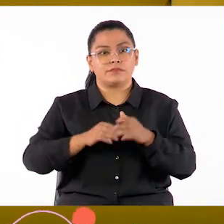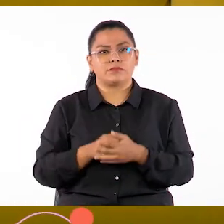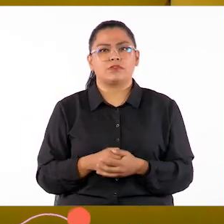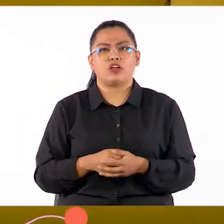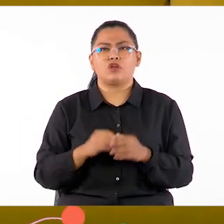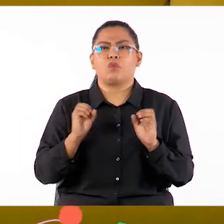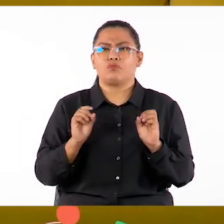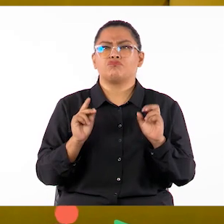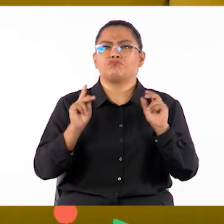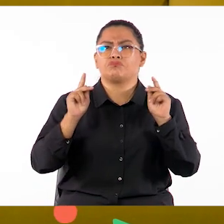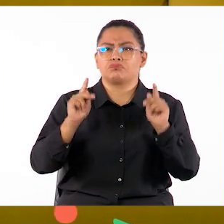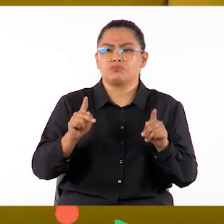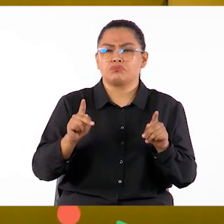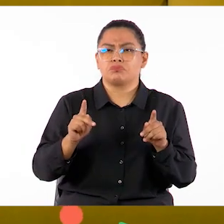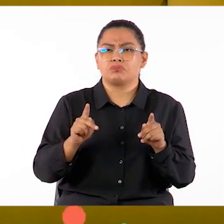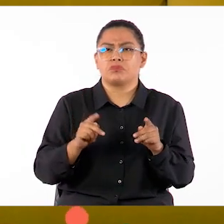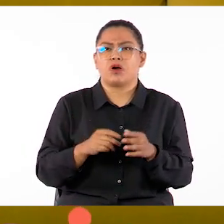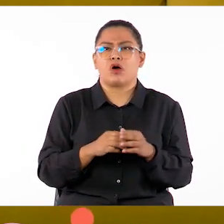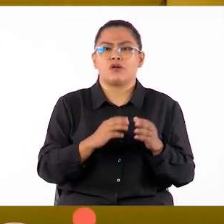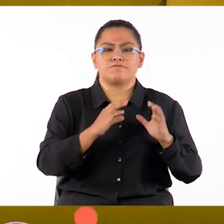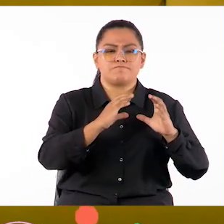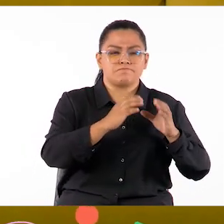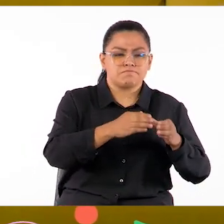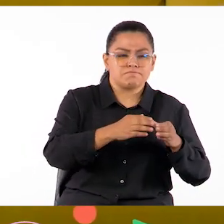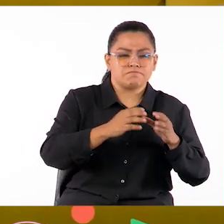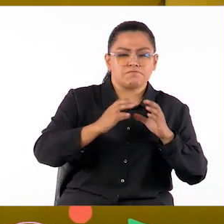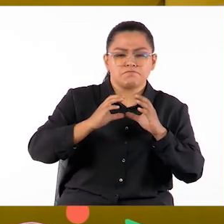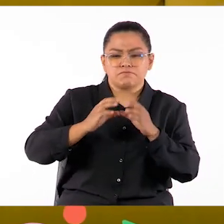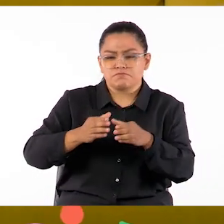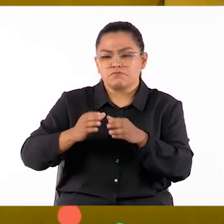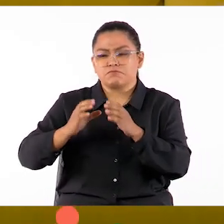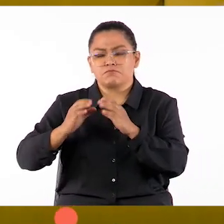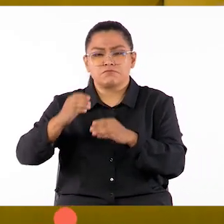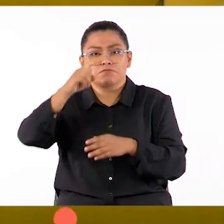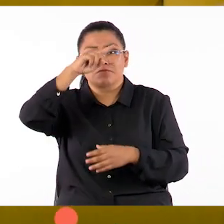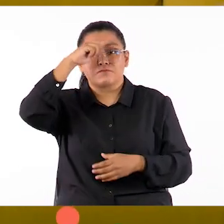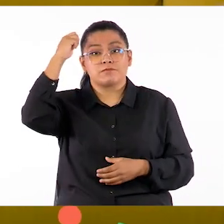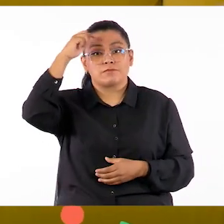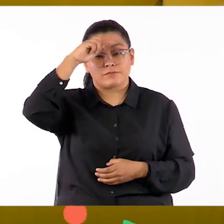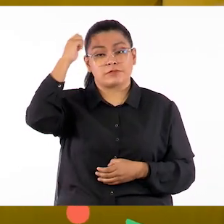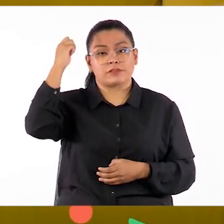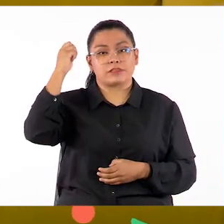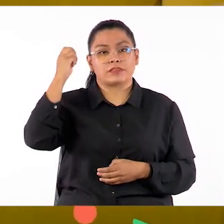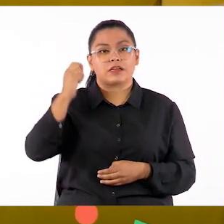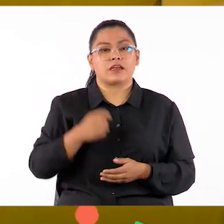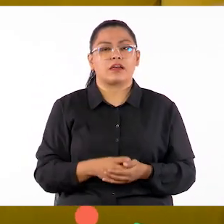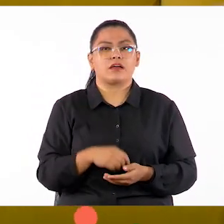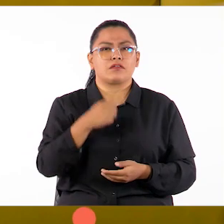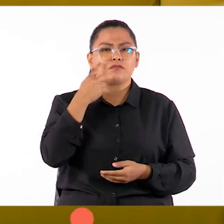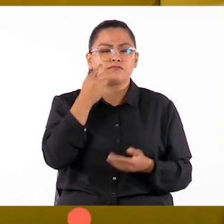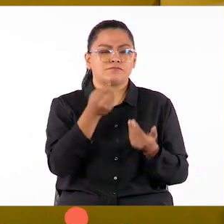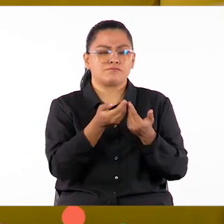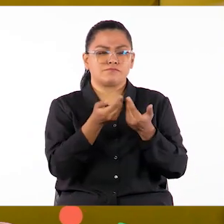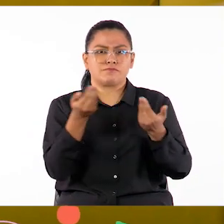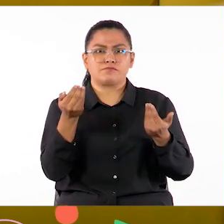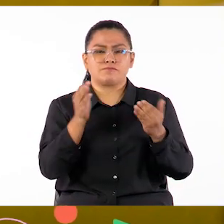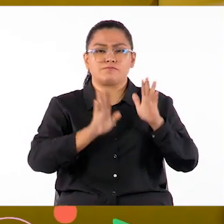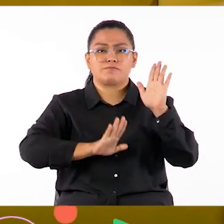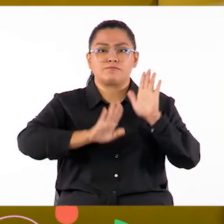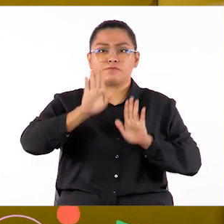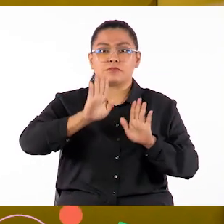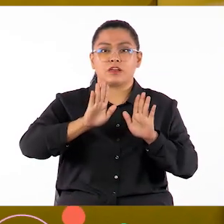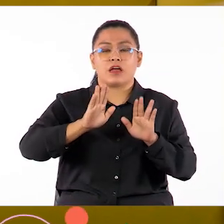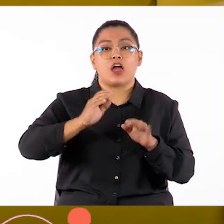oportunidad, arme pequeños grupos de trabajo. Chequee cómo lo vivieron los participantes. Y por último,